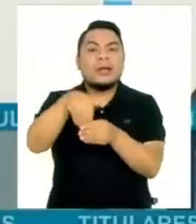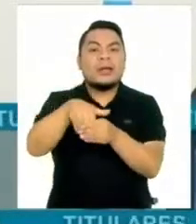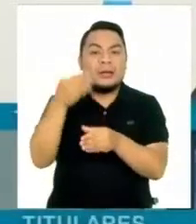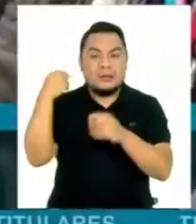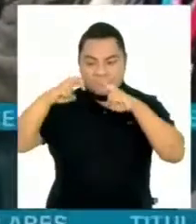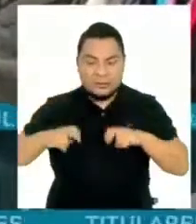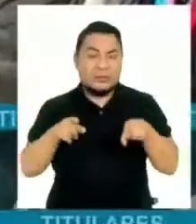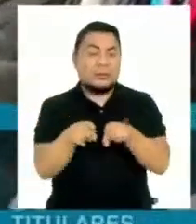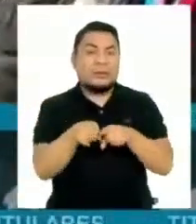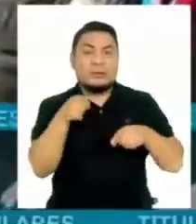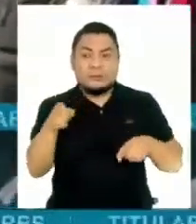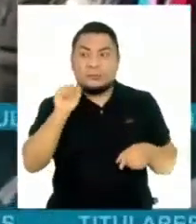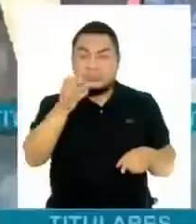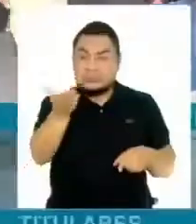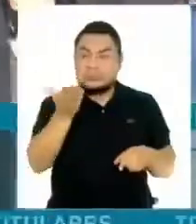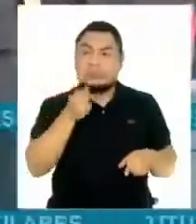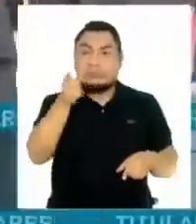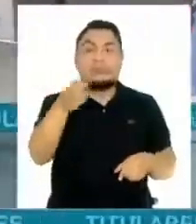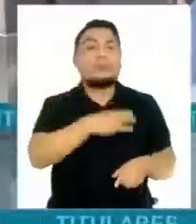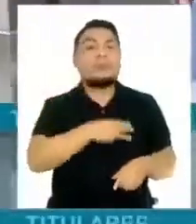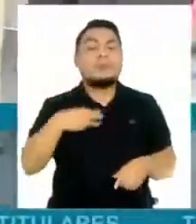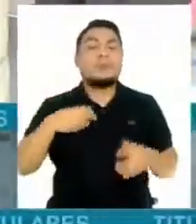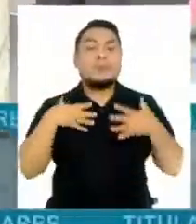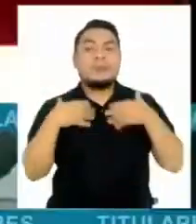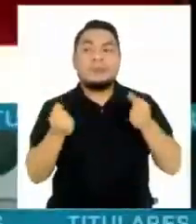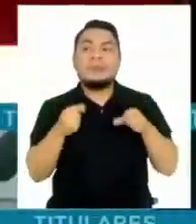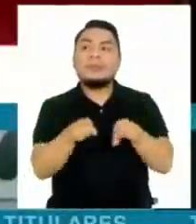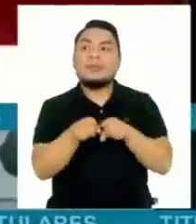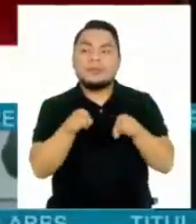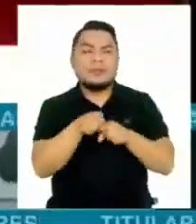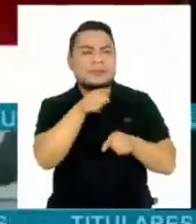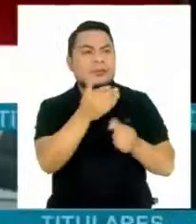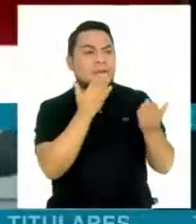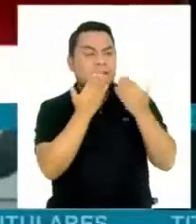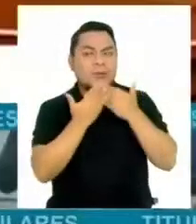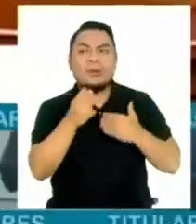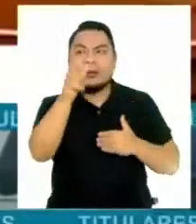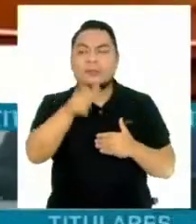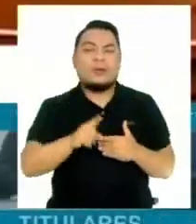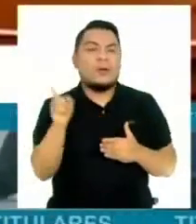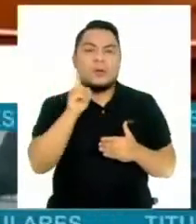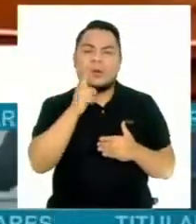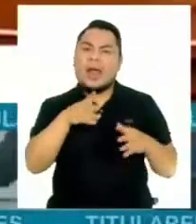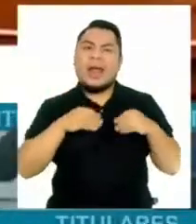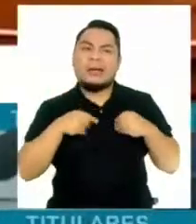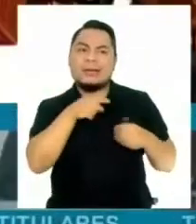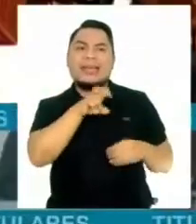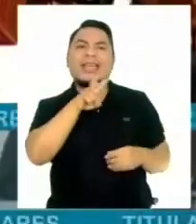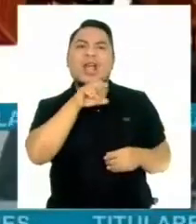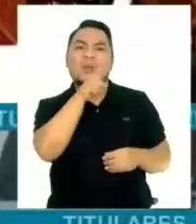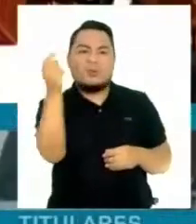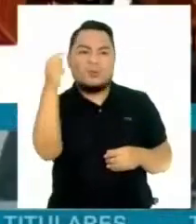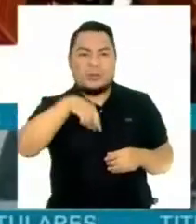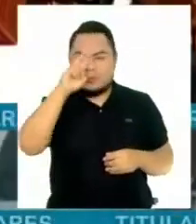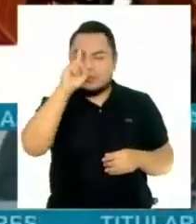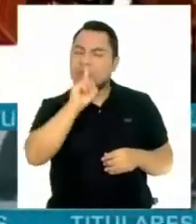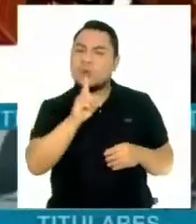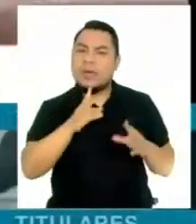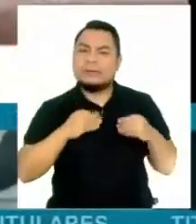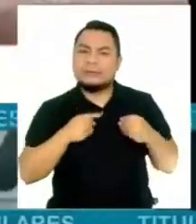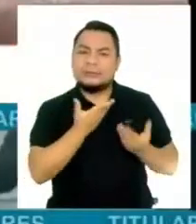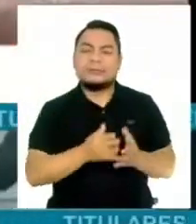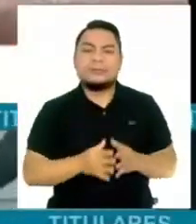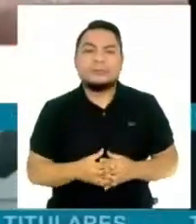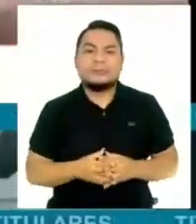Pociones para invitar al ministro de Salud y para declarar persona no grata a Evo Morales no alcanzaron los